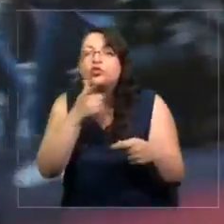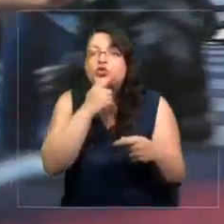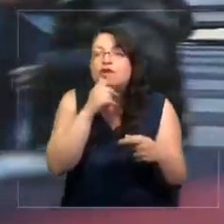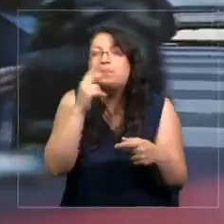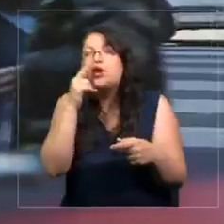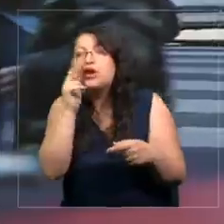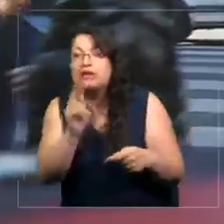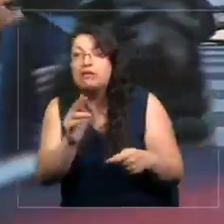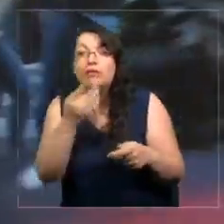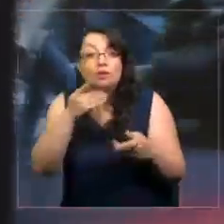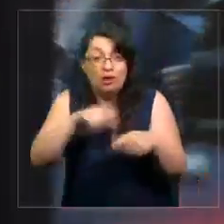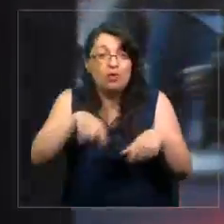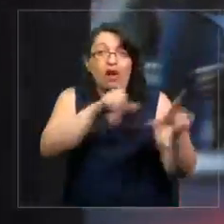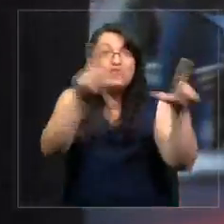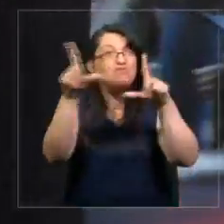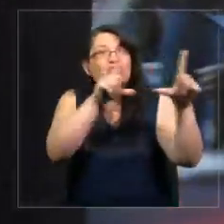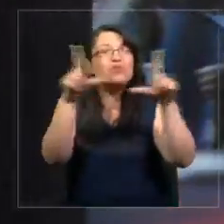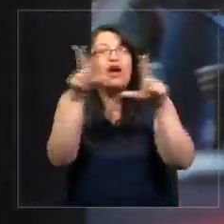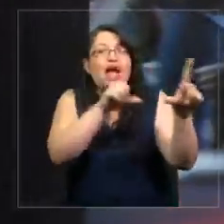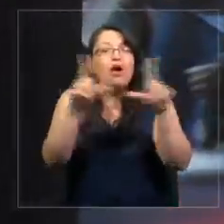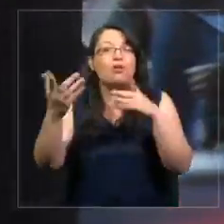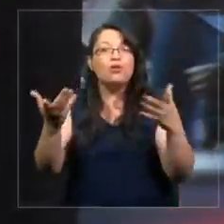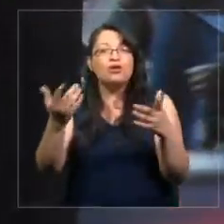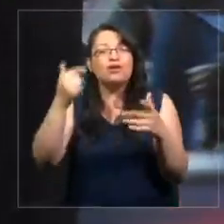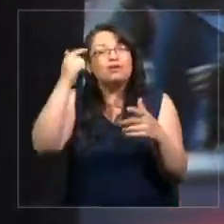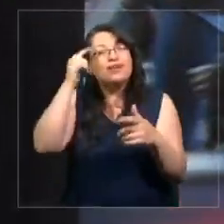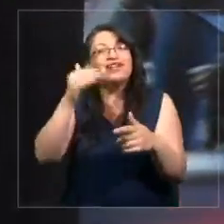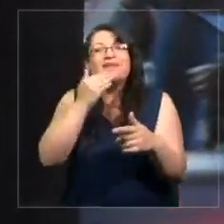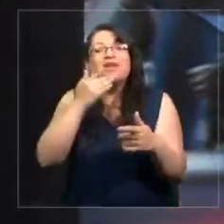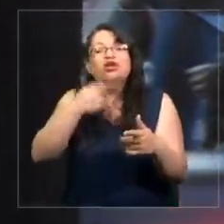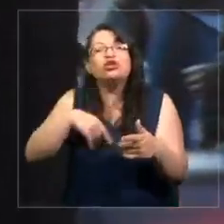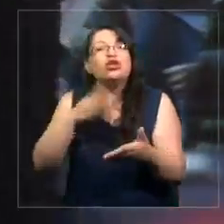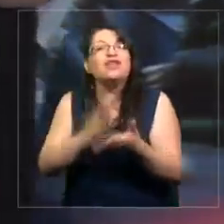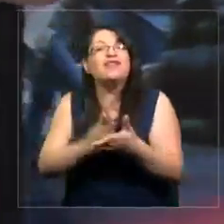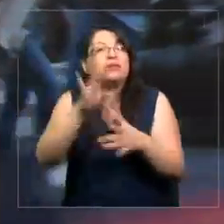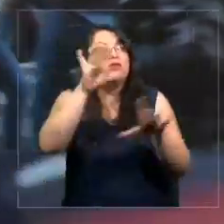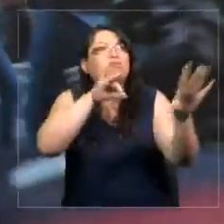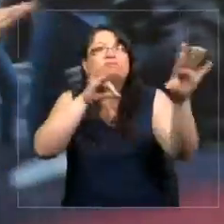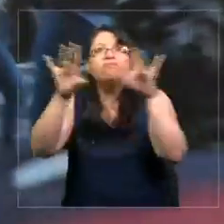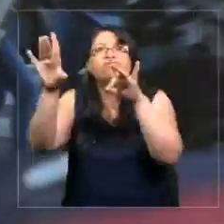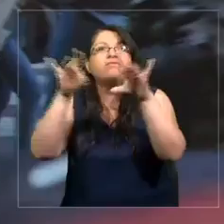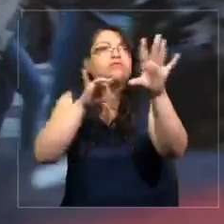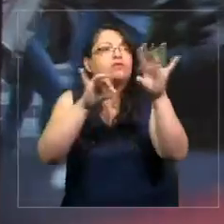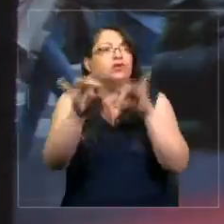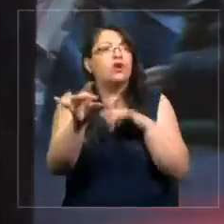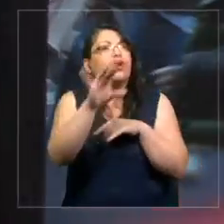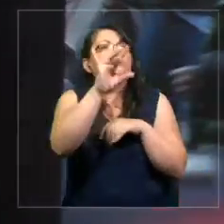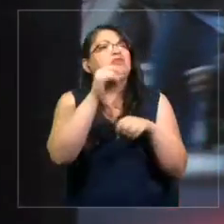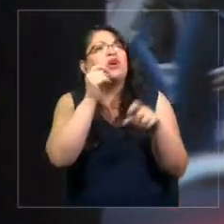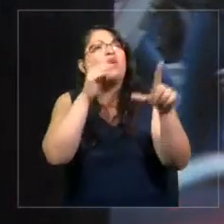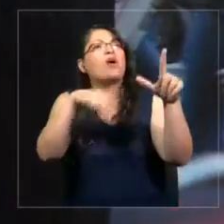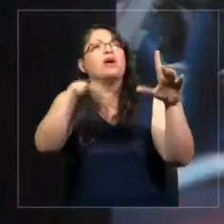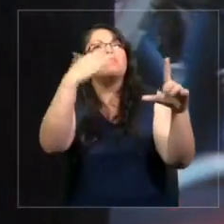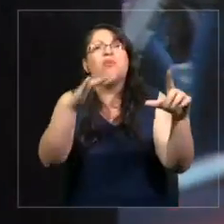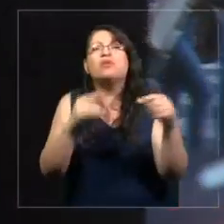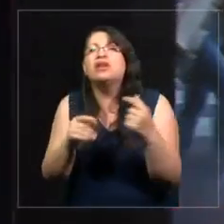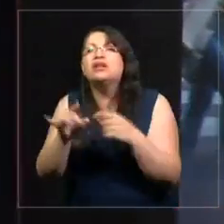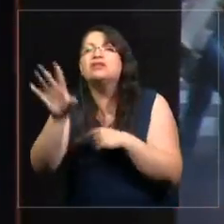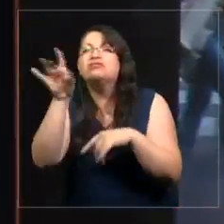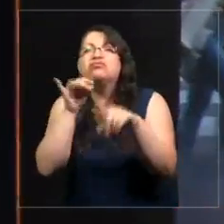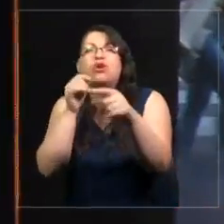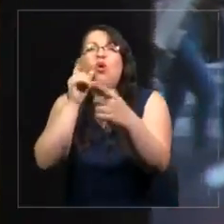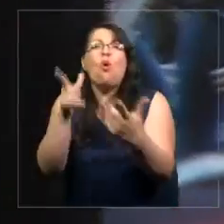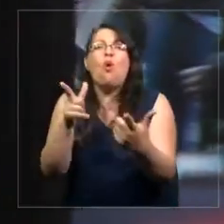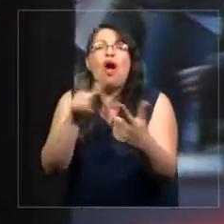invadidos de imágenes, pero también estamos exigidos a ser capaces de seleccionar esas imágenes. ¿Cuál de esas imágenes es más relevante? ¿Cuál va a ser